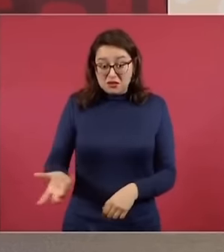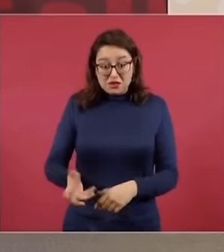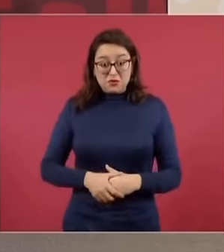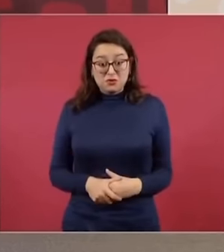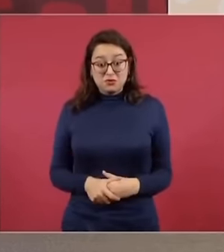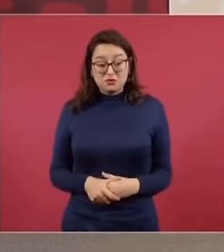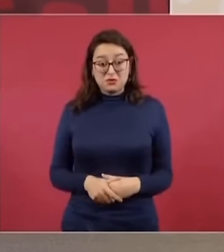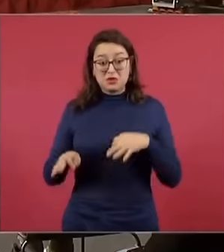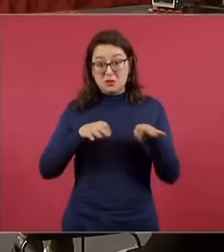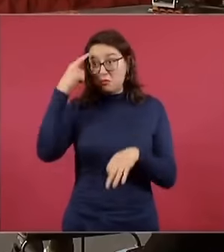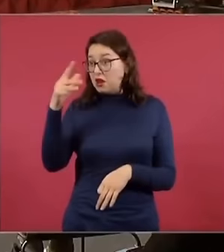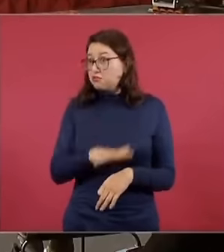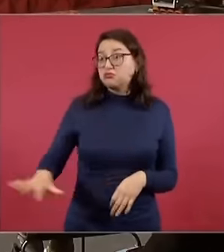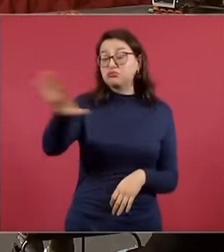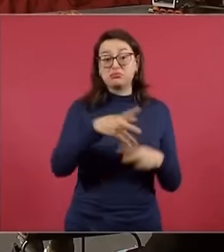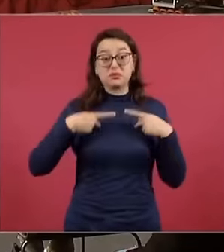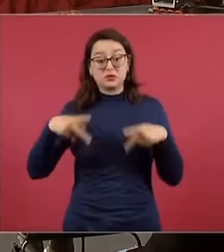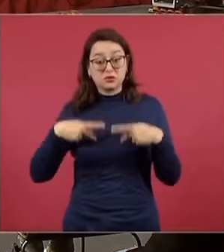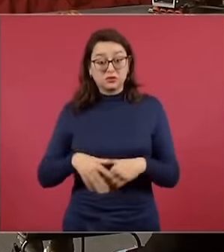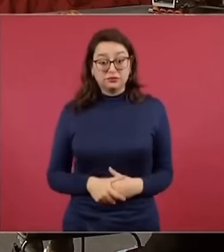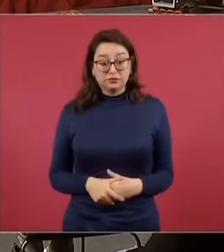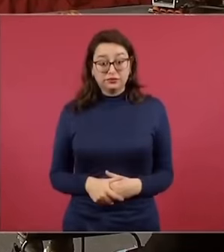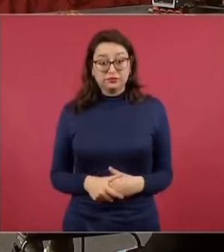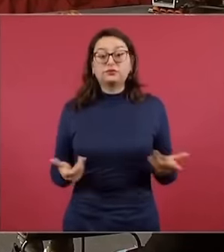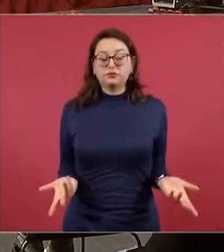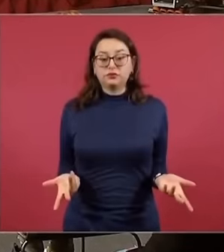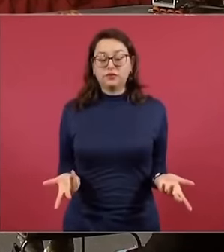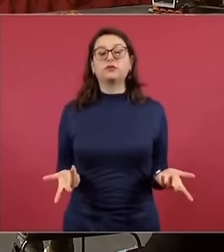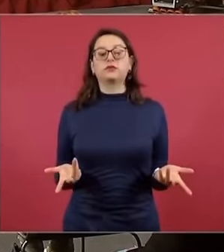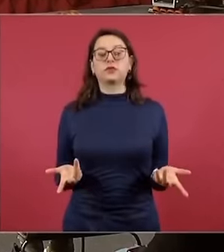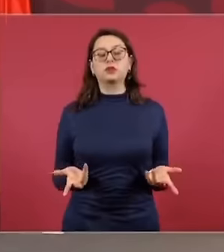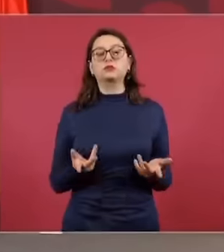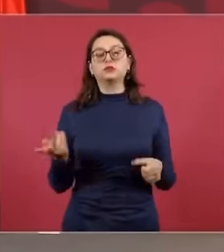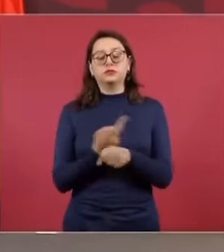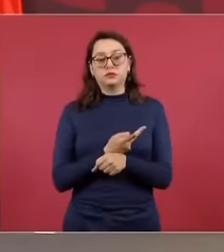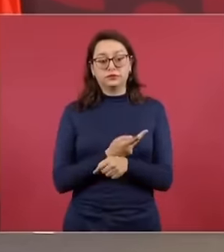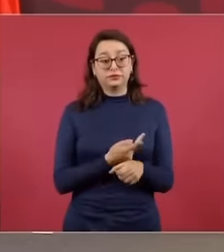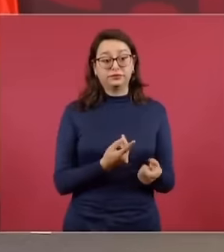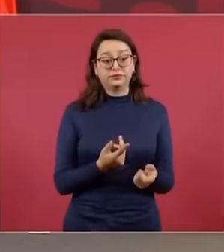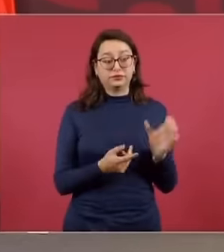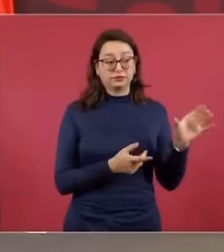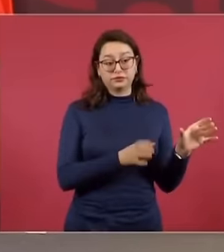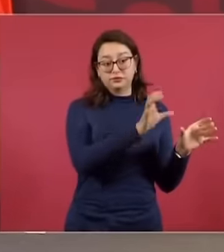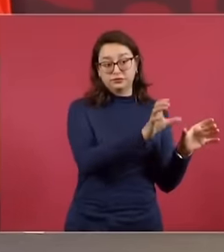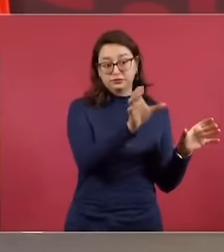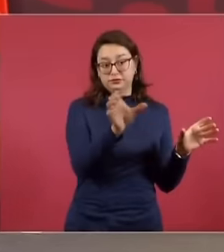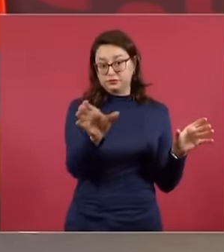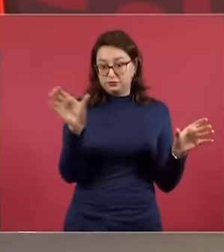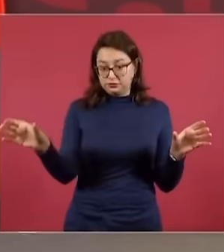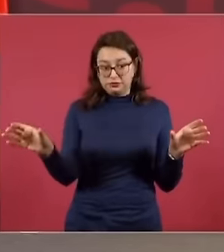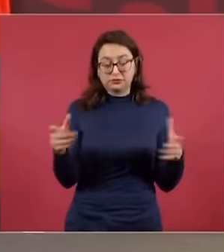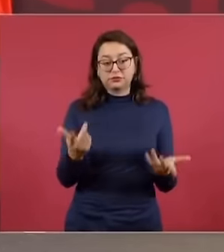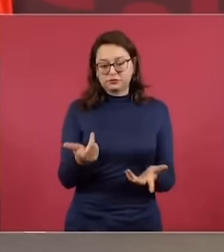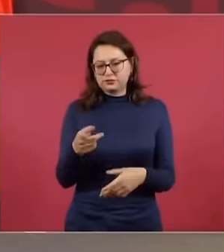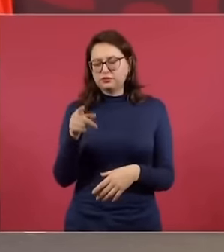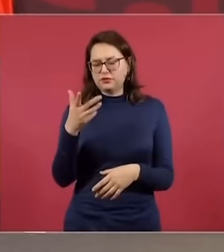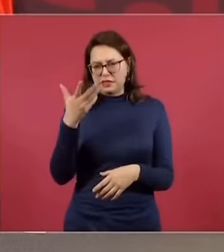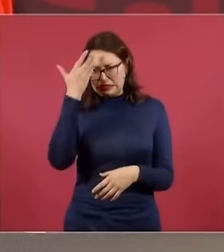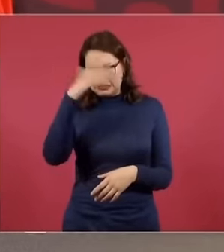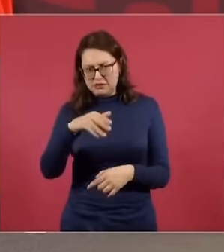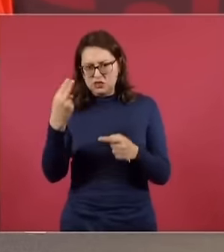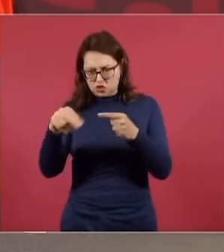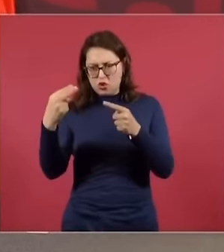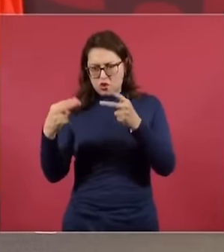los pobres, para la gente. Entonces, esto es registros identificados, pero sin indicios